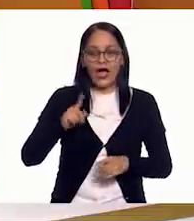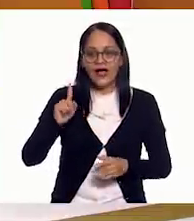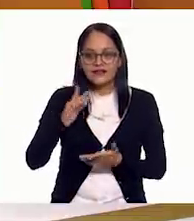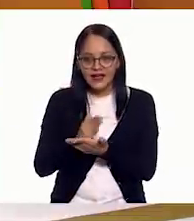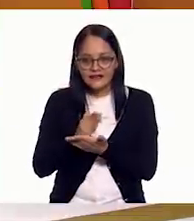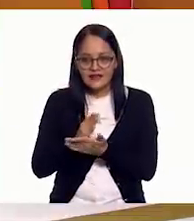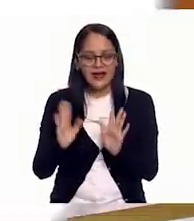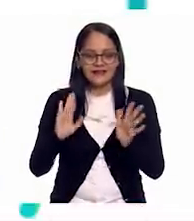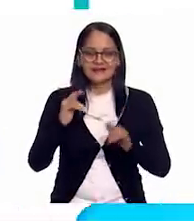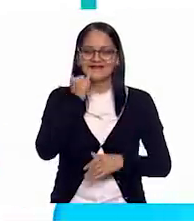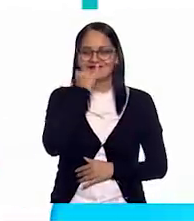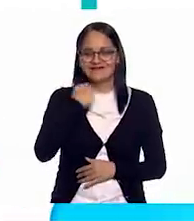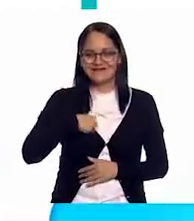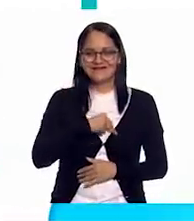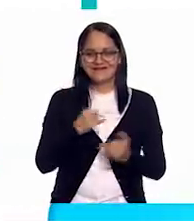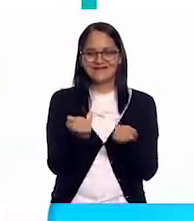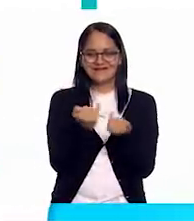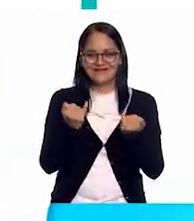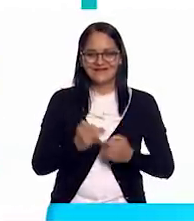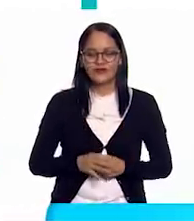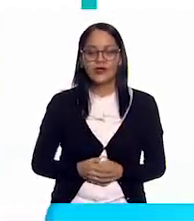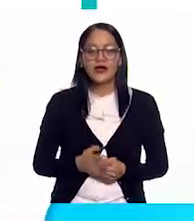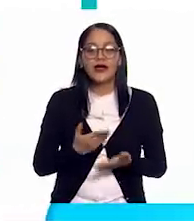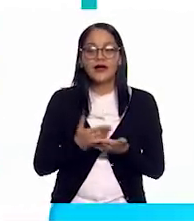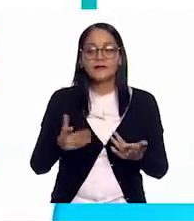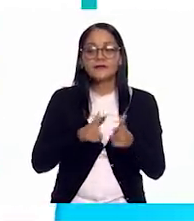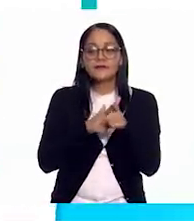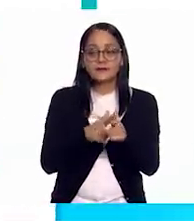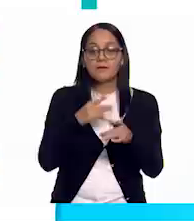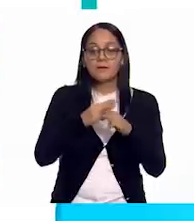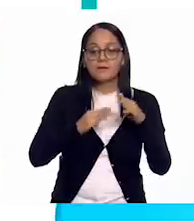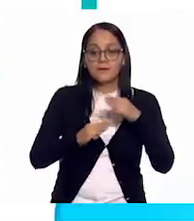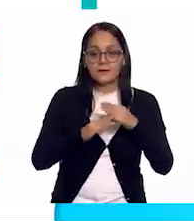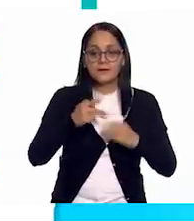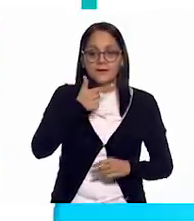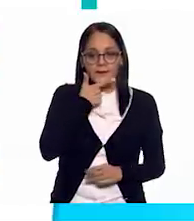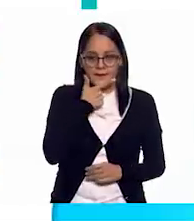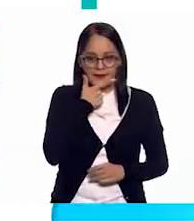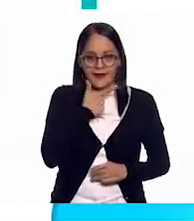Digo, como nosotros. Continuamos con inglés.